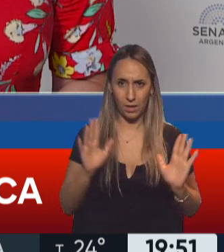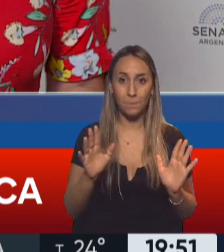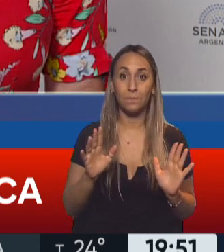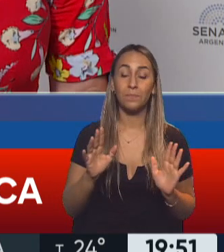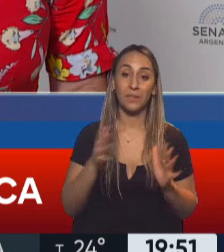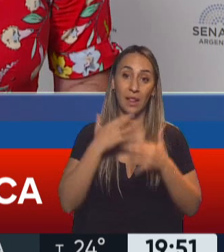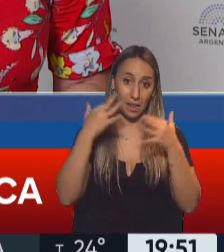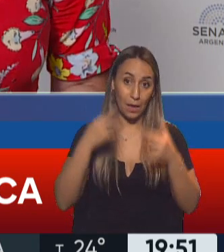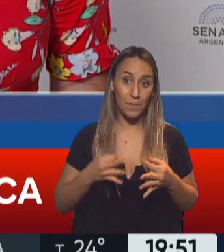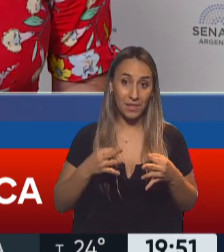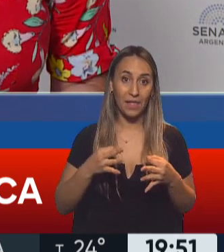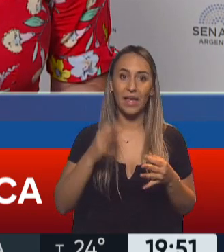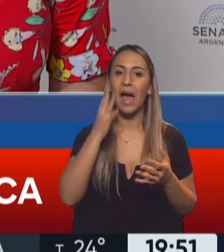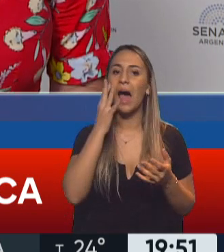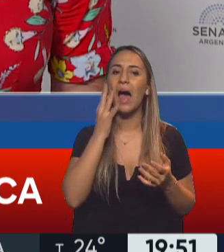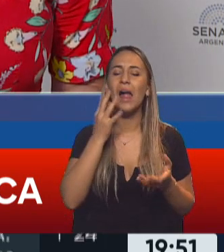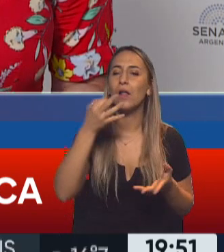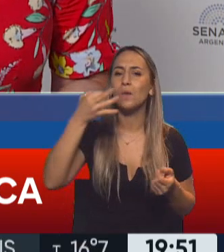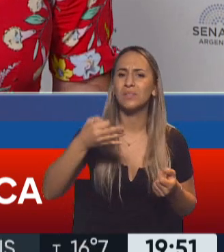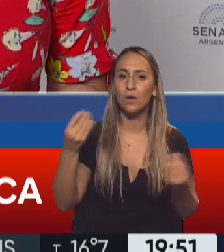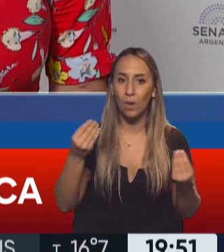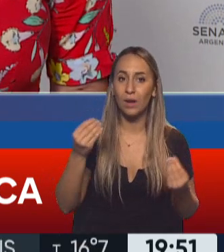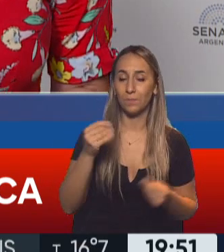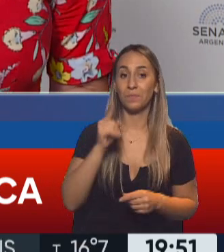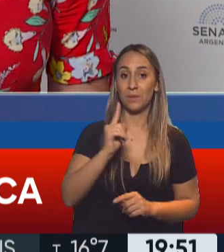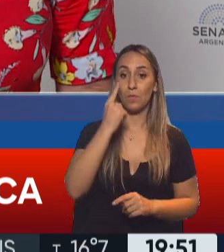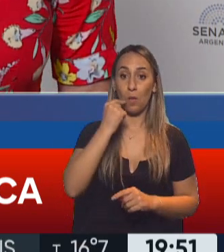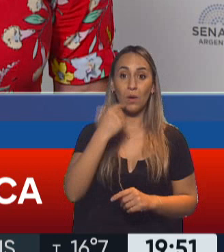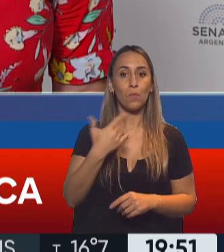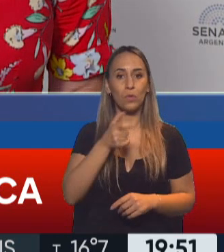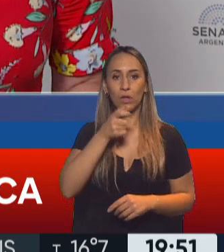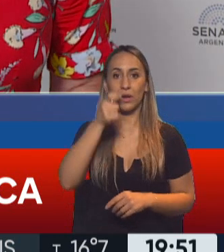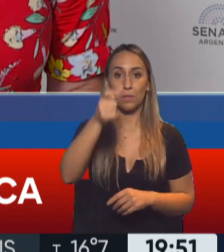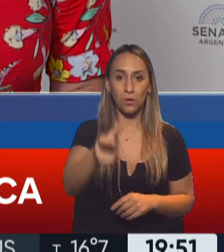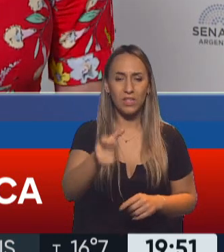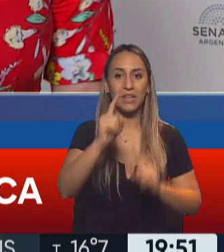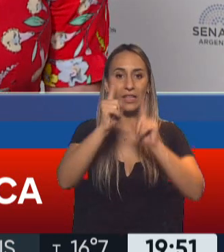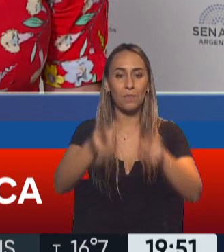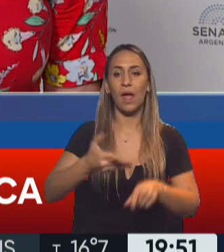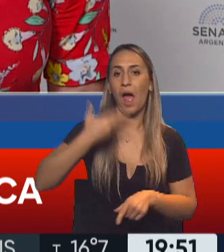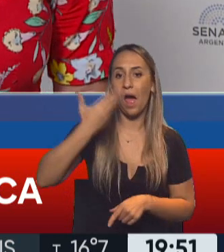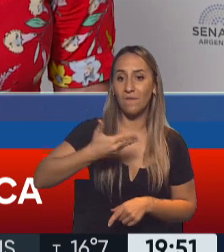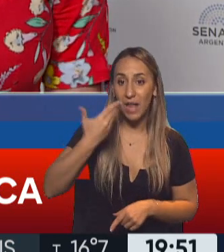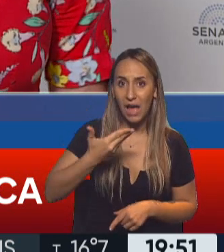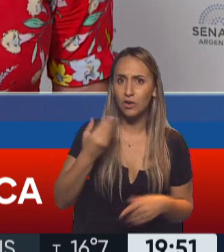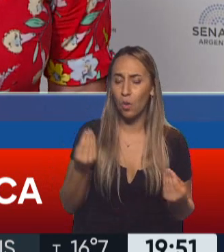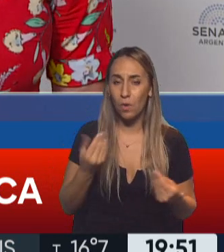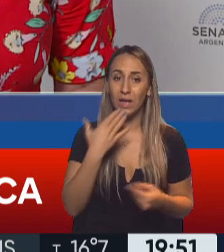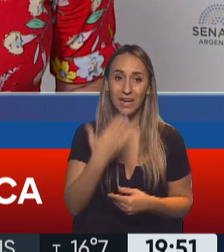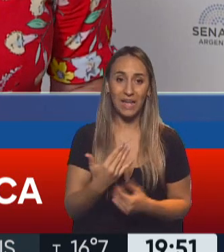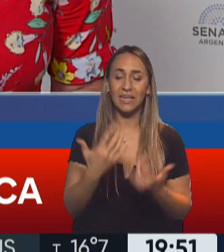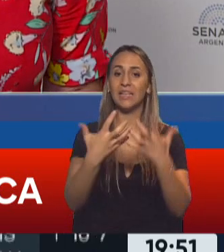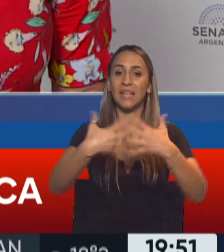una particularidad, que fue que Bullrich pudo contestar y hablar a raíz de un sistema, de una nueva